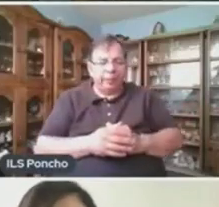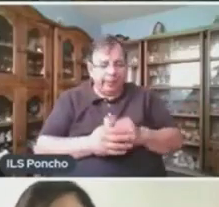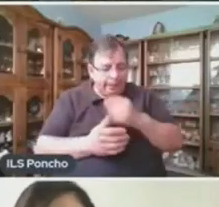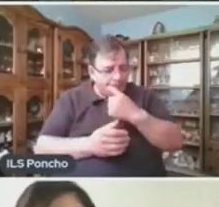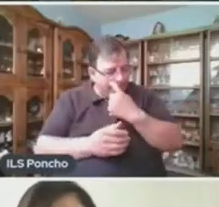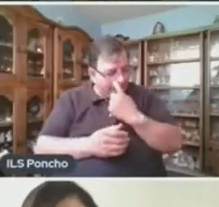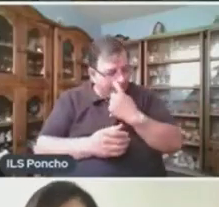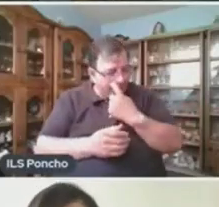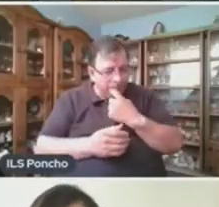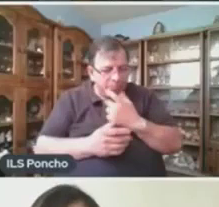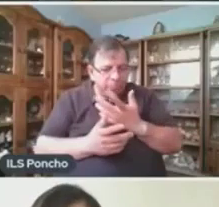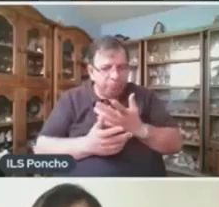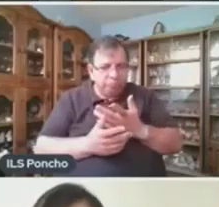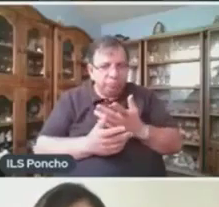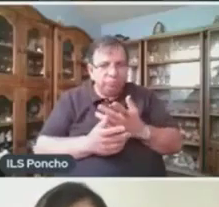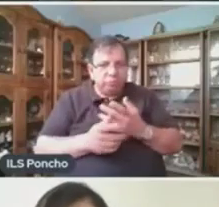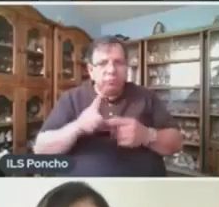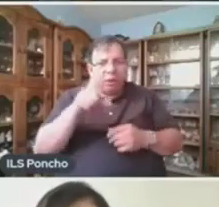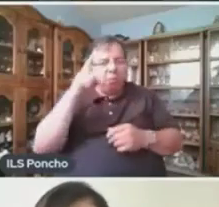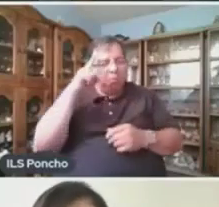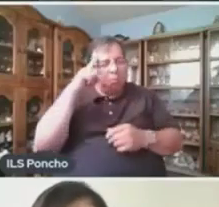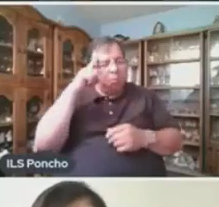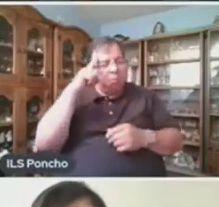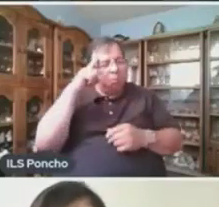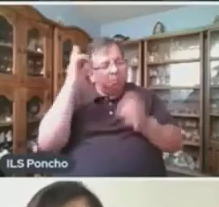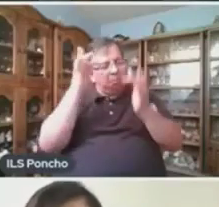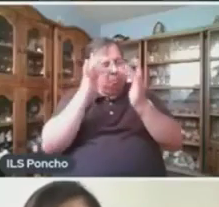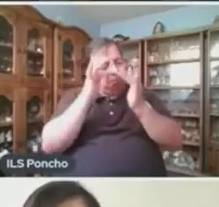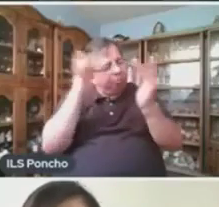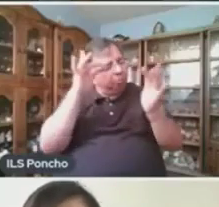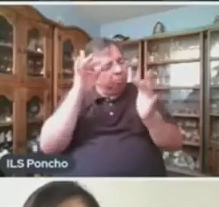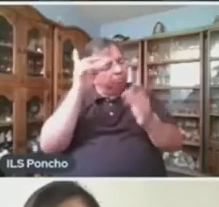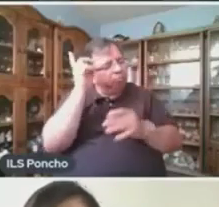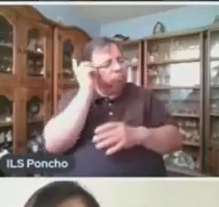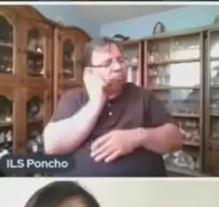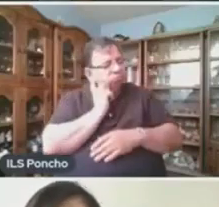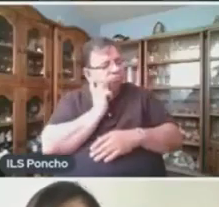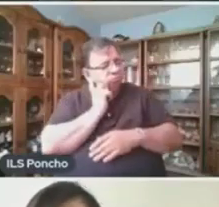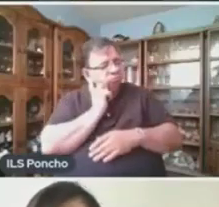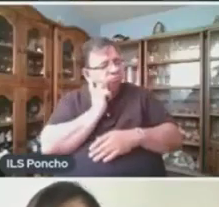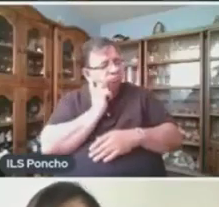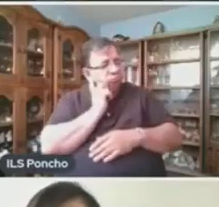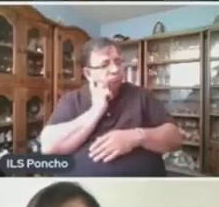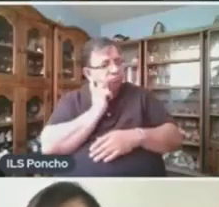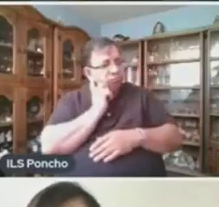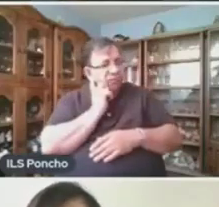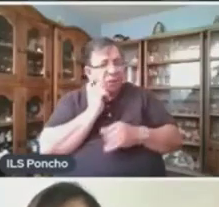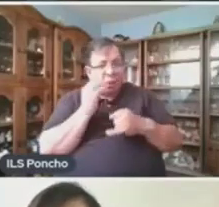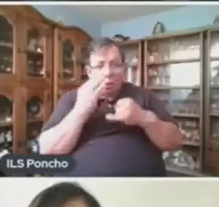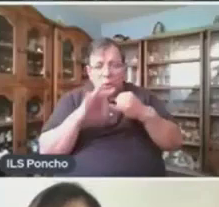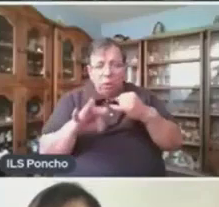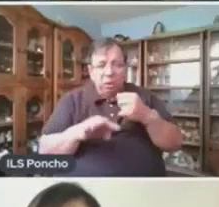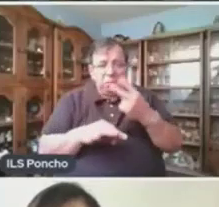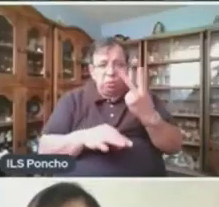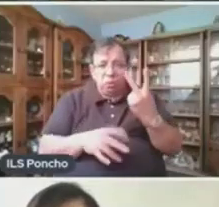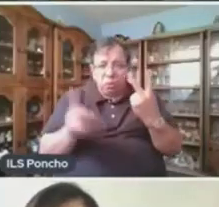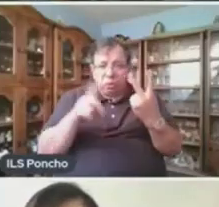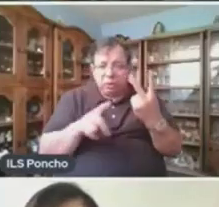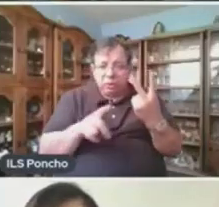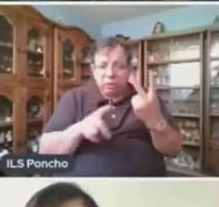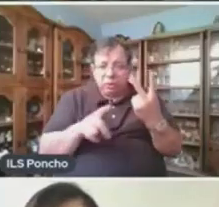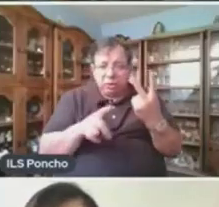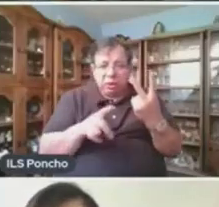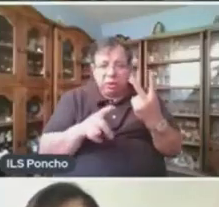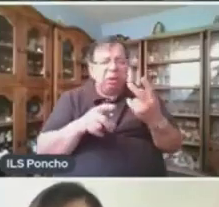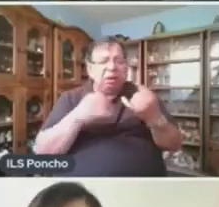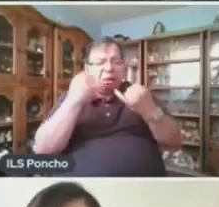Perdió Luego El Conocimiento Los Dos Días Finales Deliró Sin Cesar